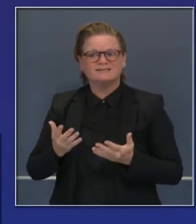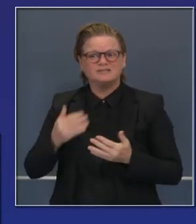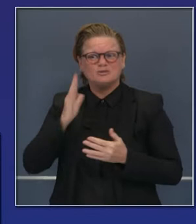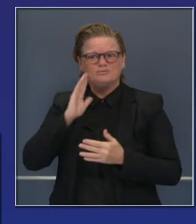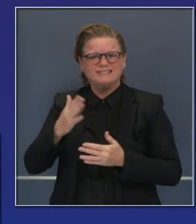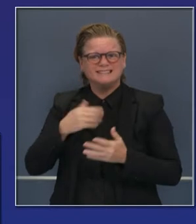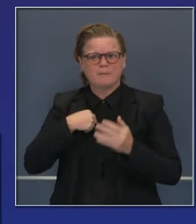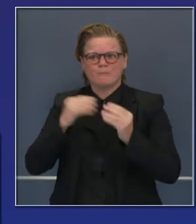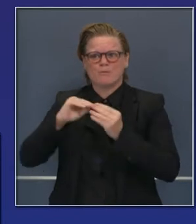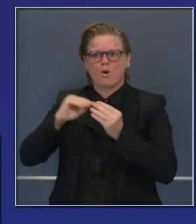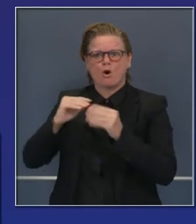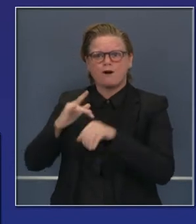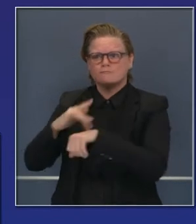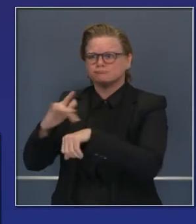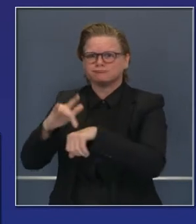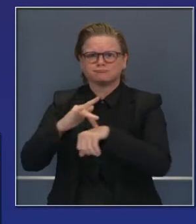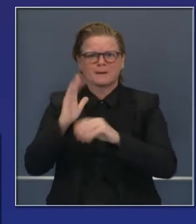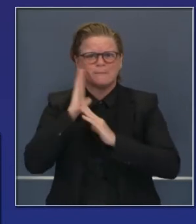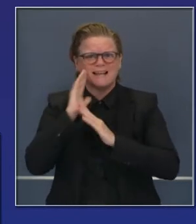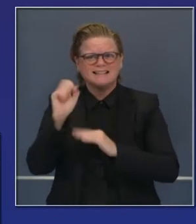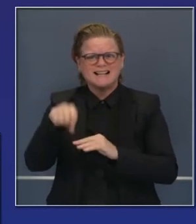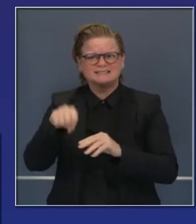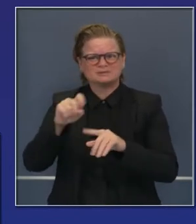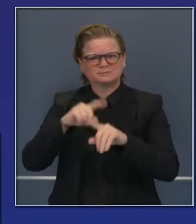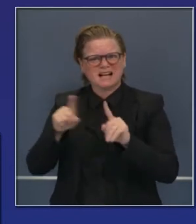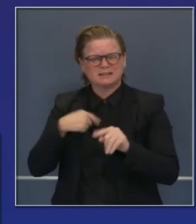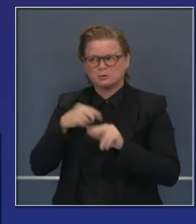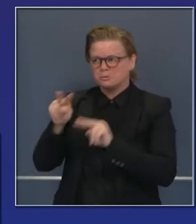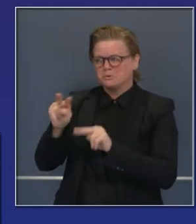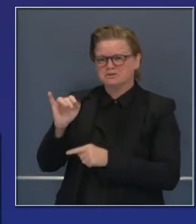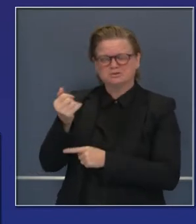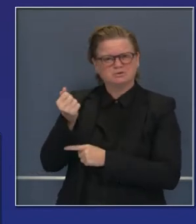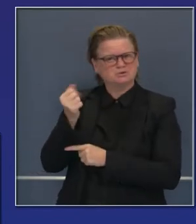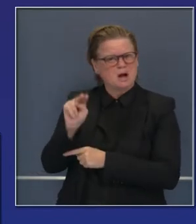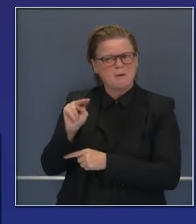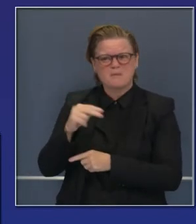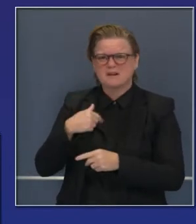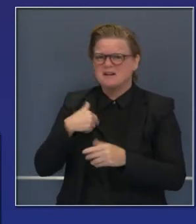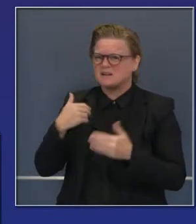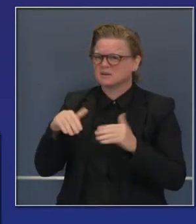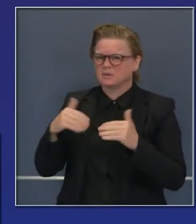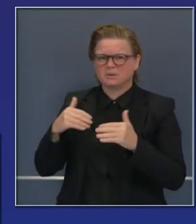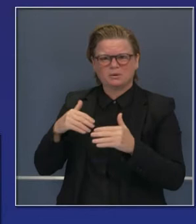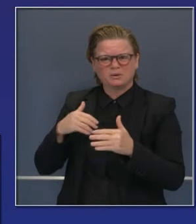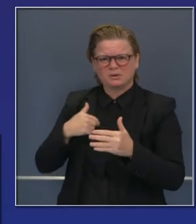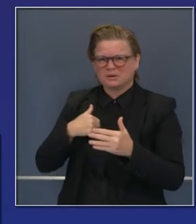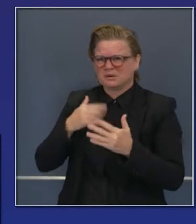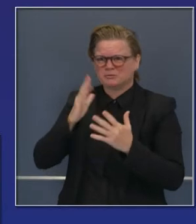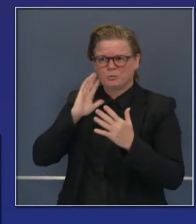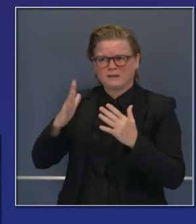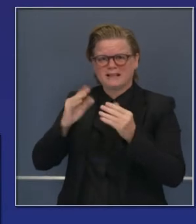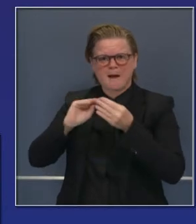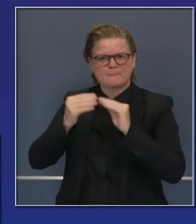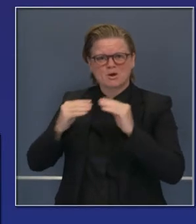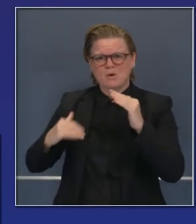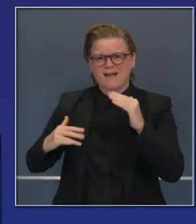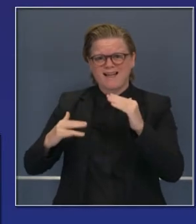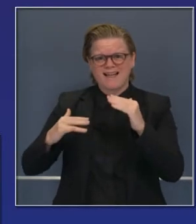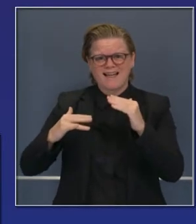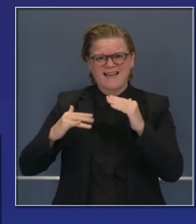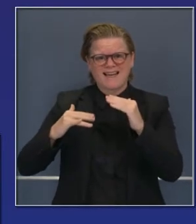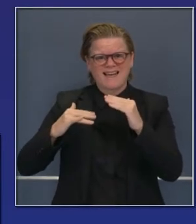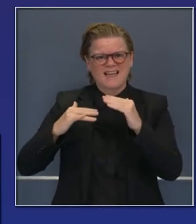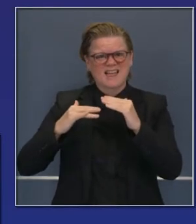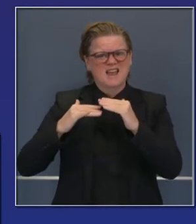esperan tener cifras más robustas, pero sí van a acercarse a 91%.